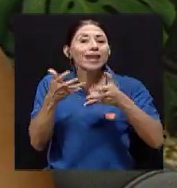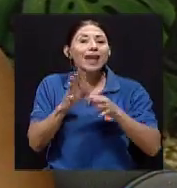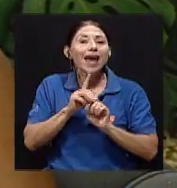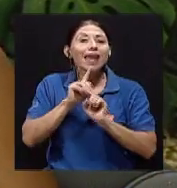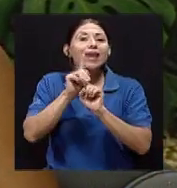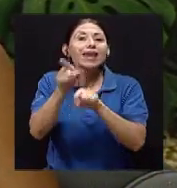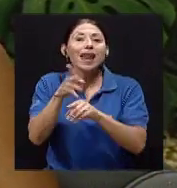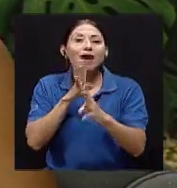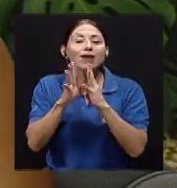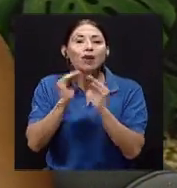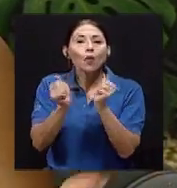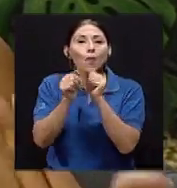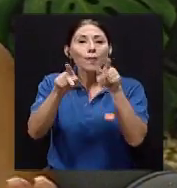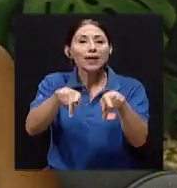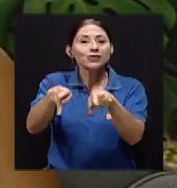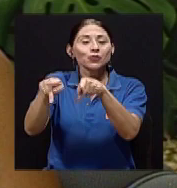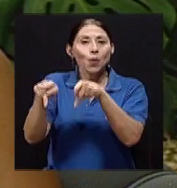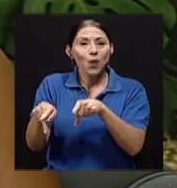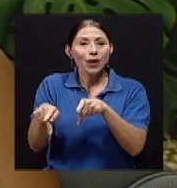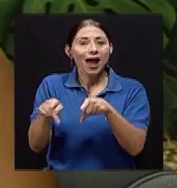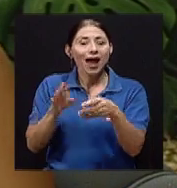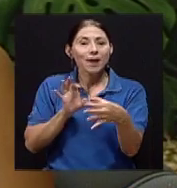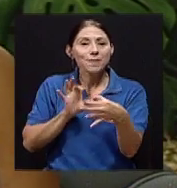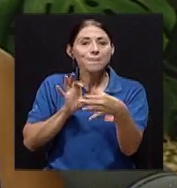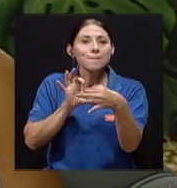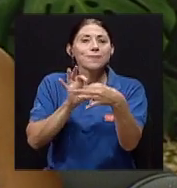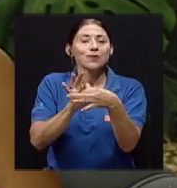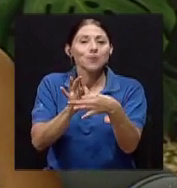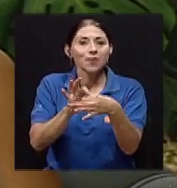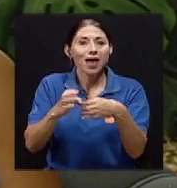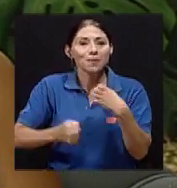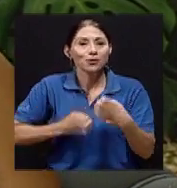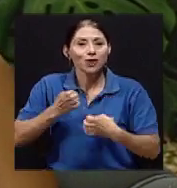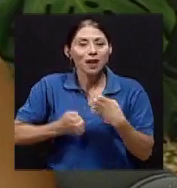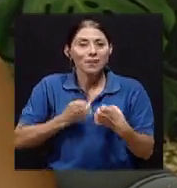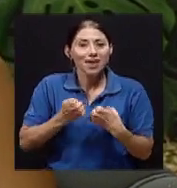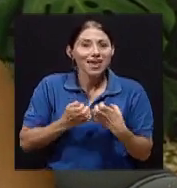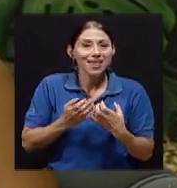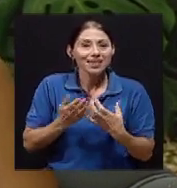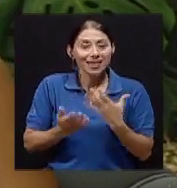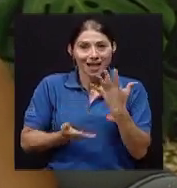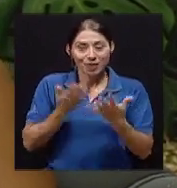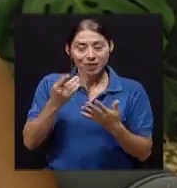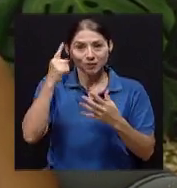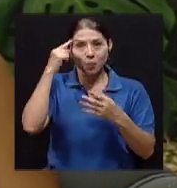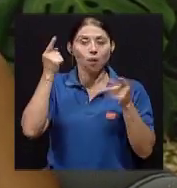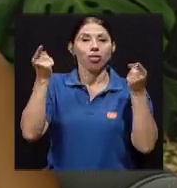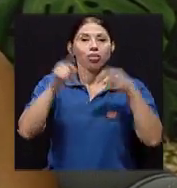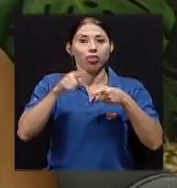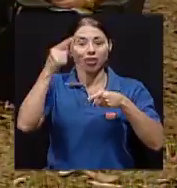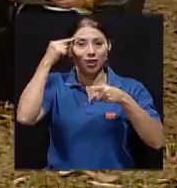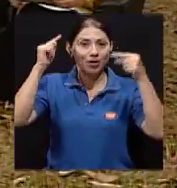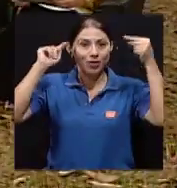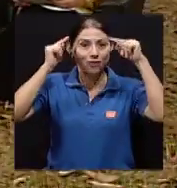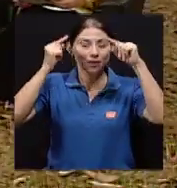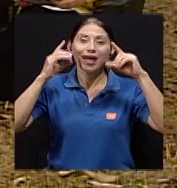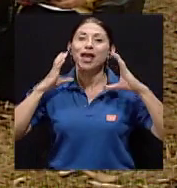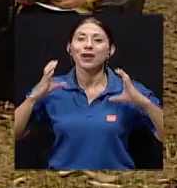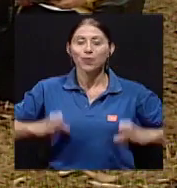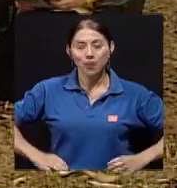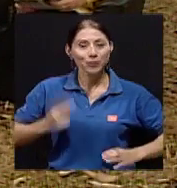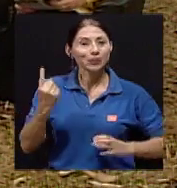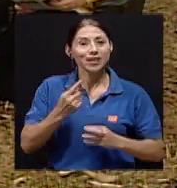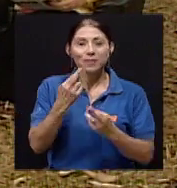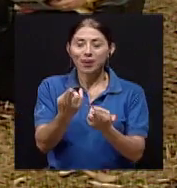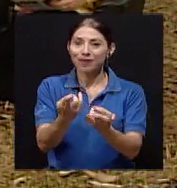una persona con la que estoy muy vinculada emocionalmente y no tenía muchos deseos de conversar? Entonces el cuerpo siempre nos va a dar